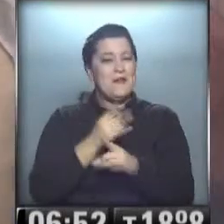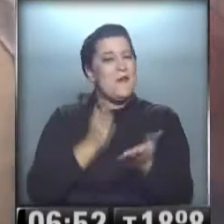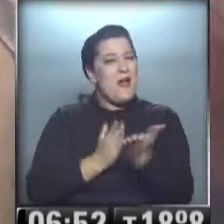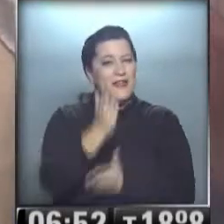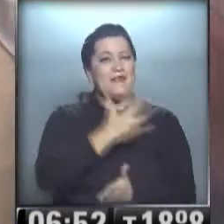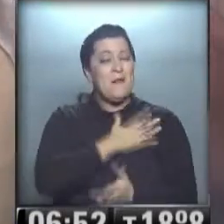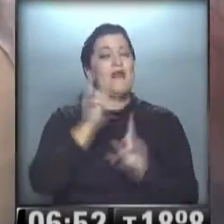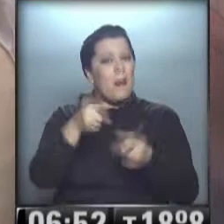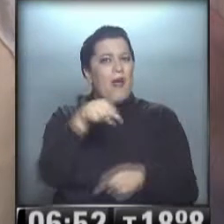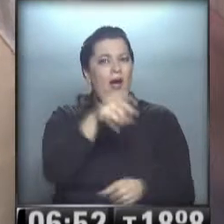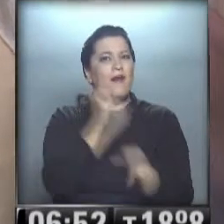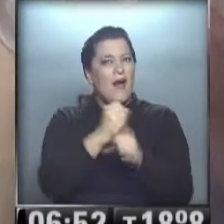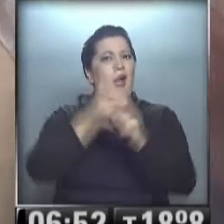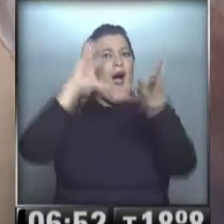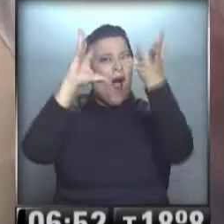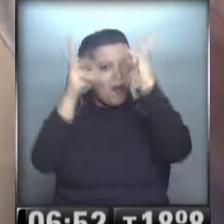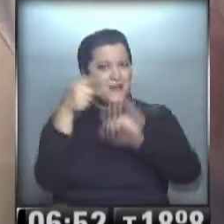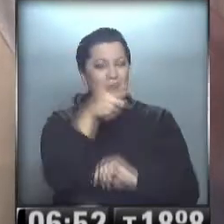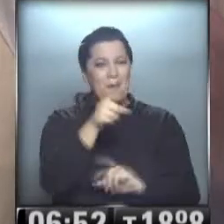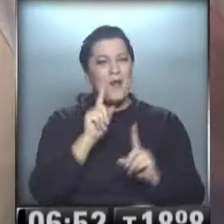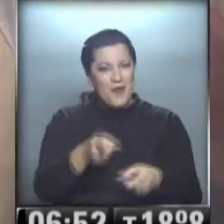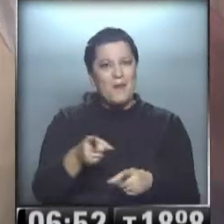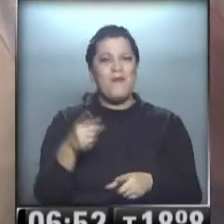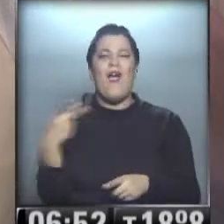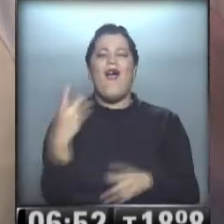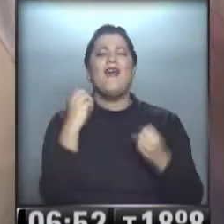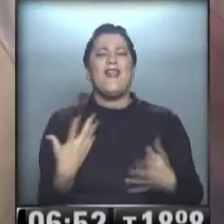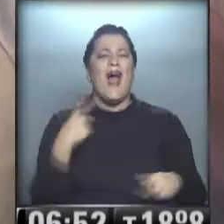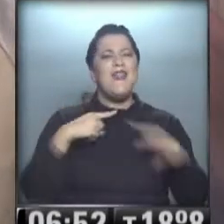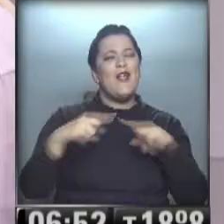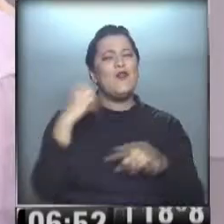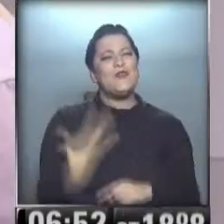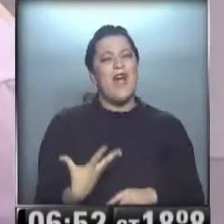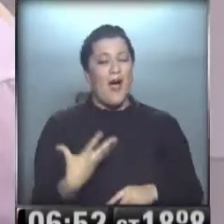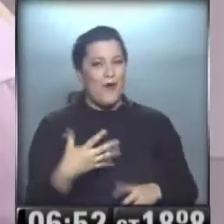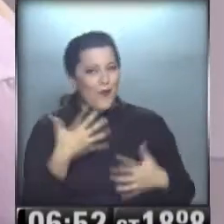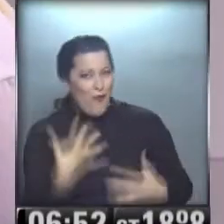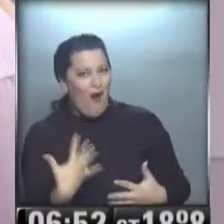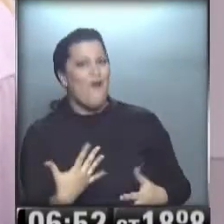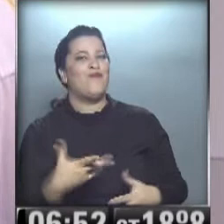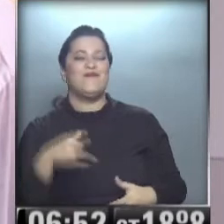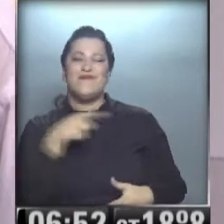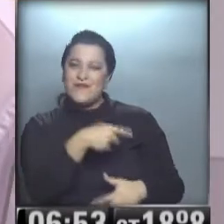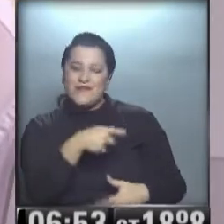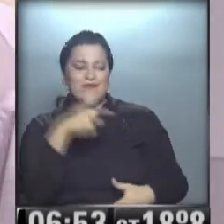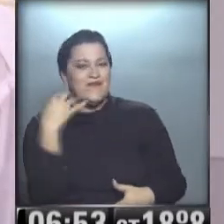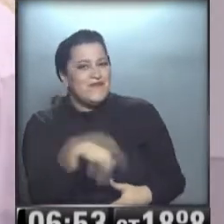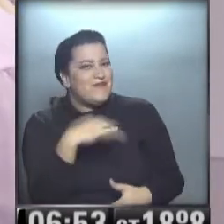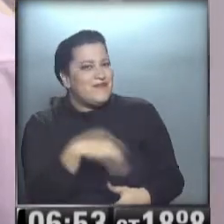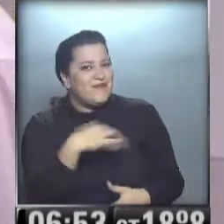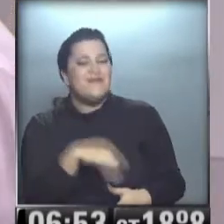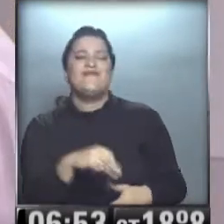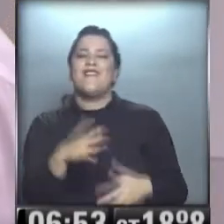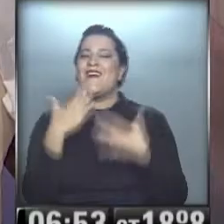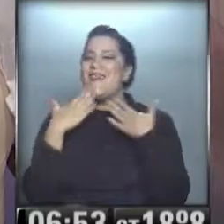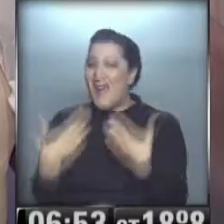meteorólogo, además de un gran director. ¿Qué tal, que es como director? ¿Cómo anda? ¡Guau! ¡Buenísimo! Es impresionante. Gracias,